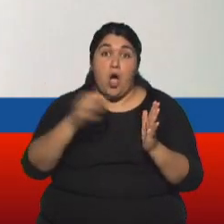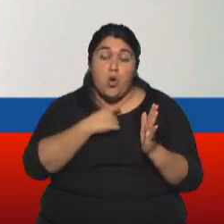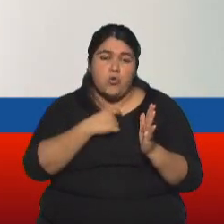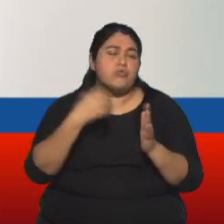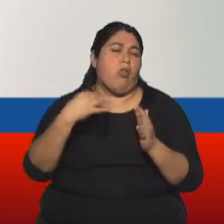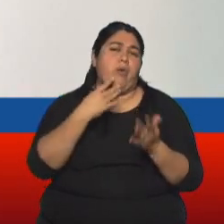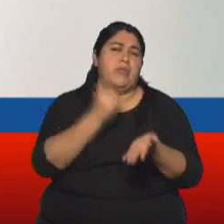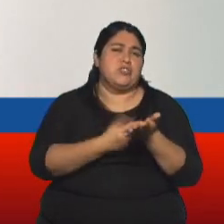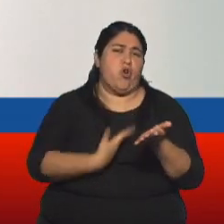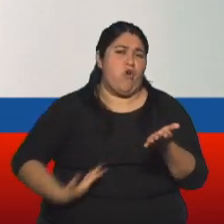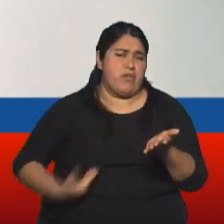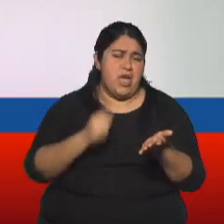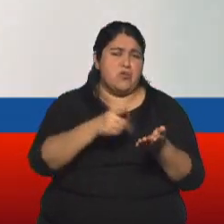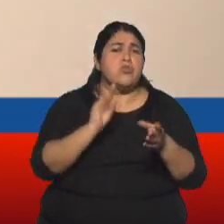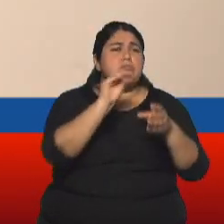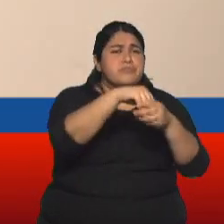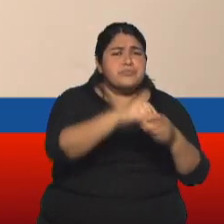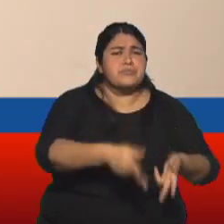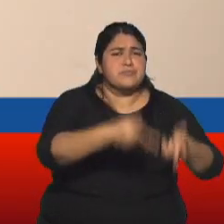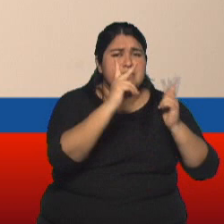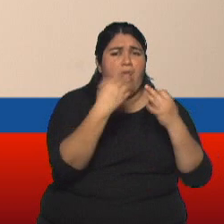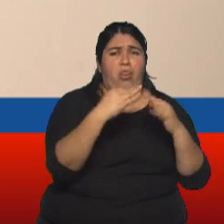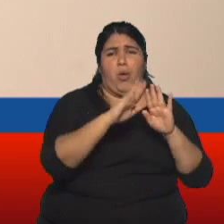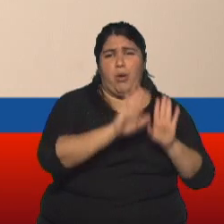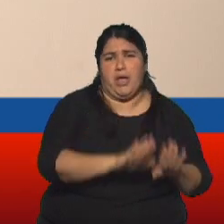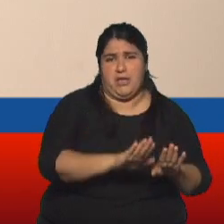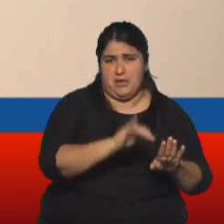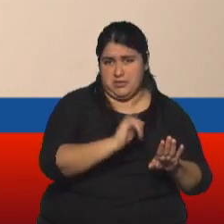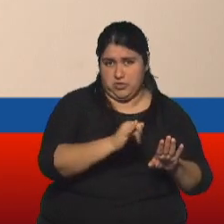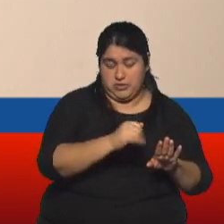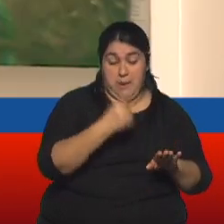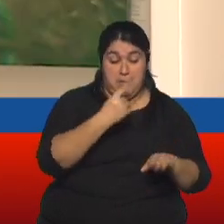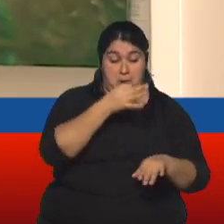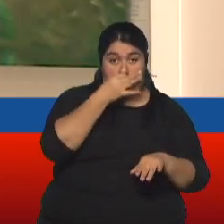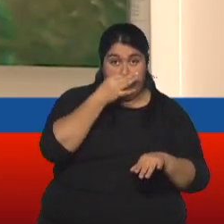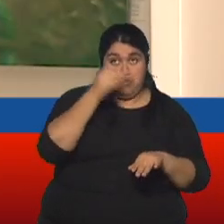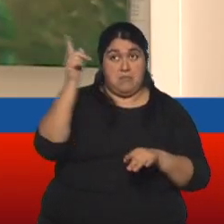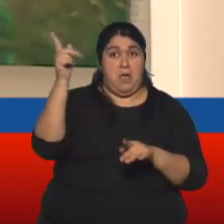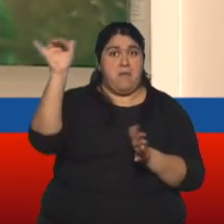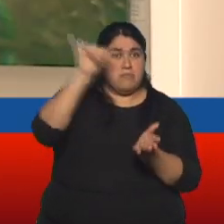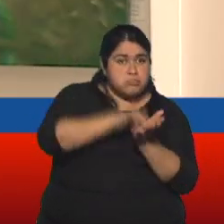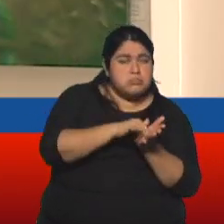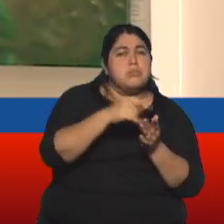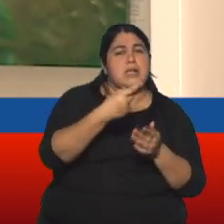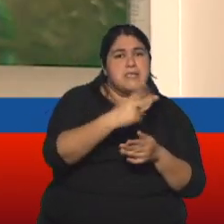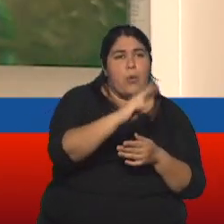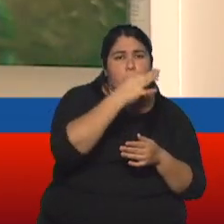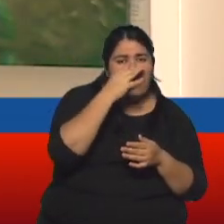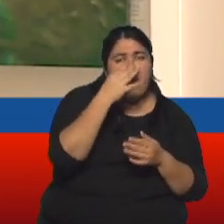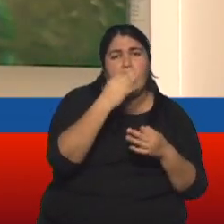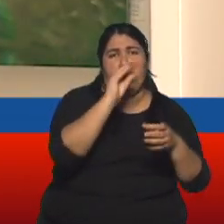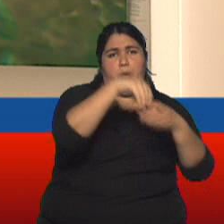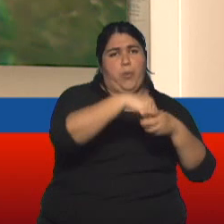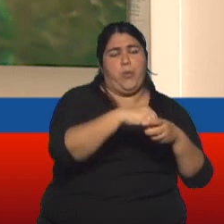provinciales y de Cava durante 10 días contados desde el testeo realizado en el país de origen. estadía en los lugares de